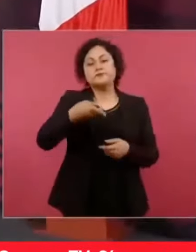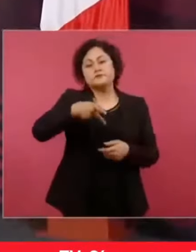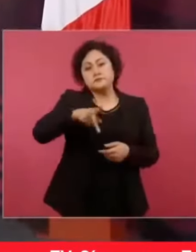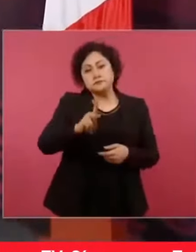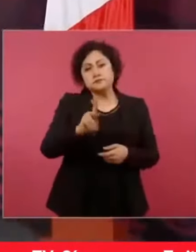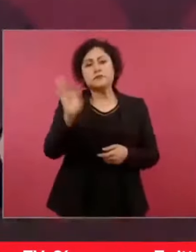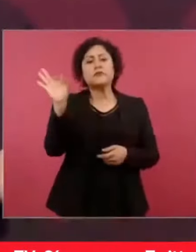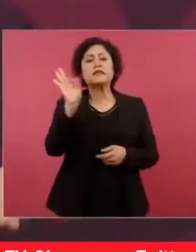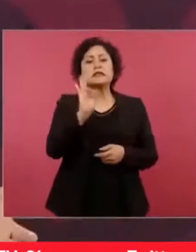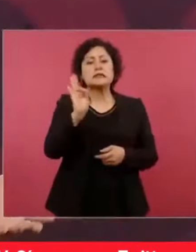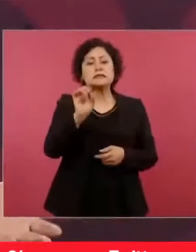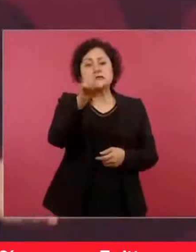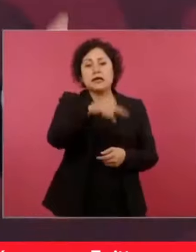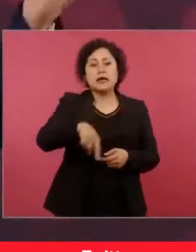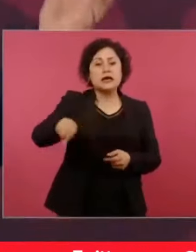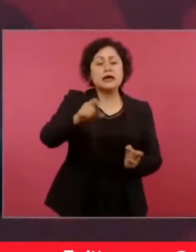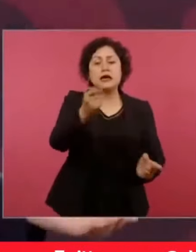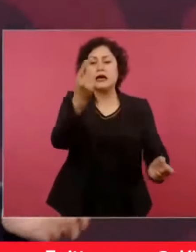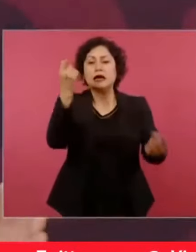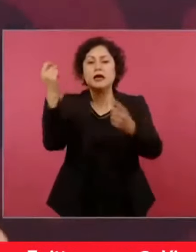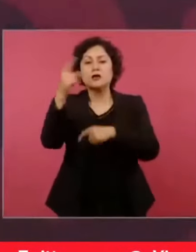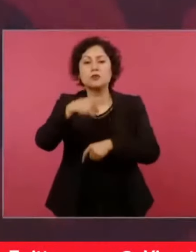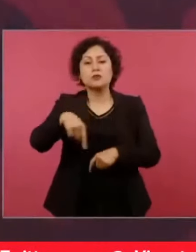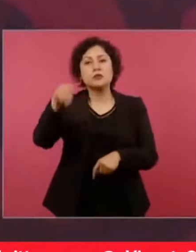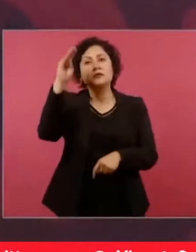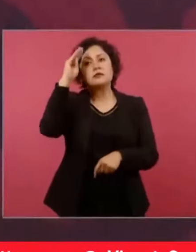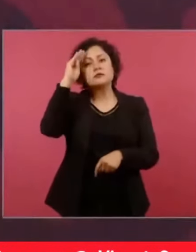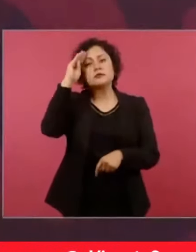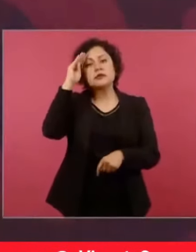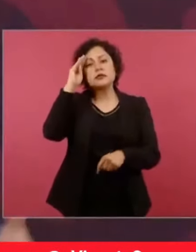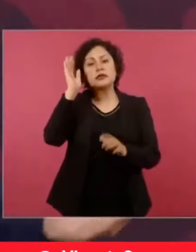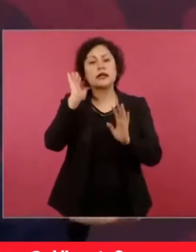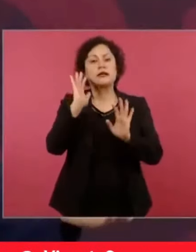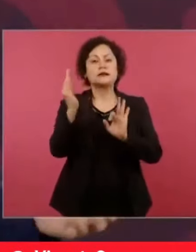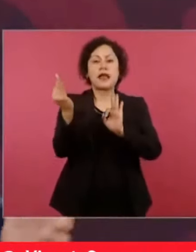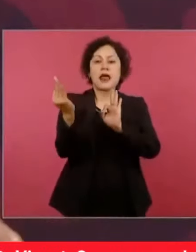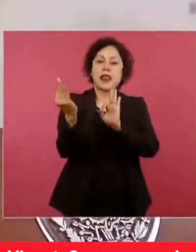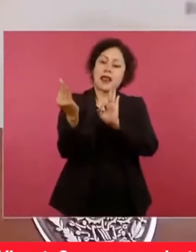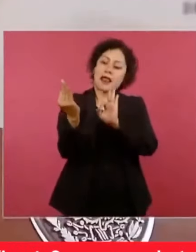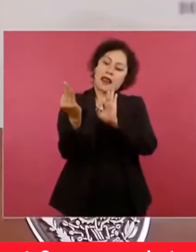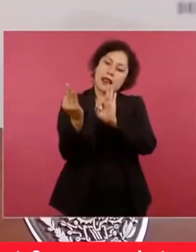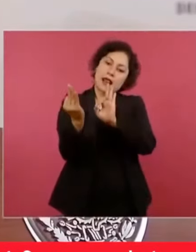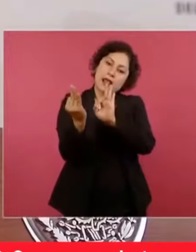¿no?, ya faltan cinco meses, ya no es nada. Ahora,